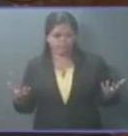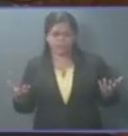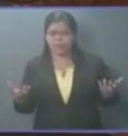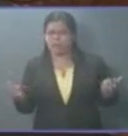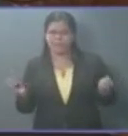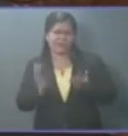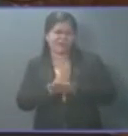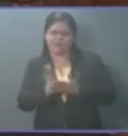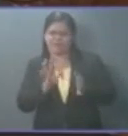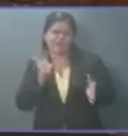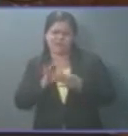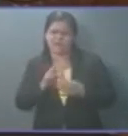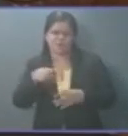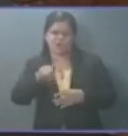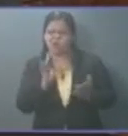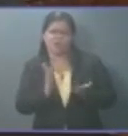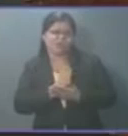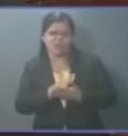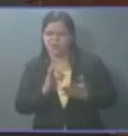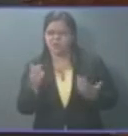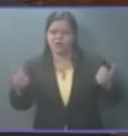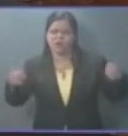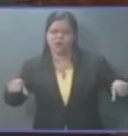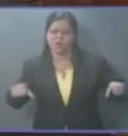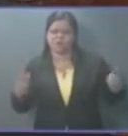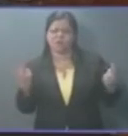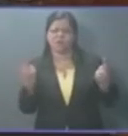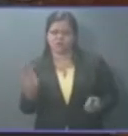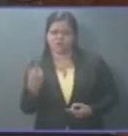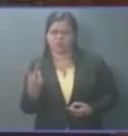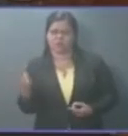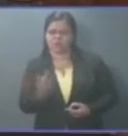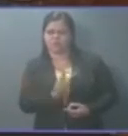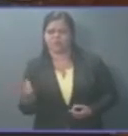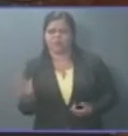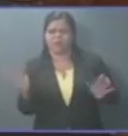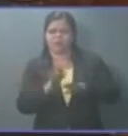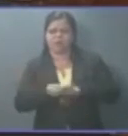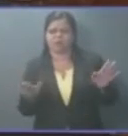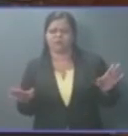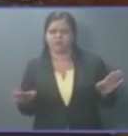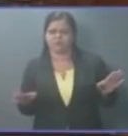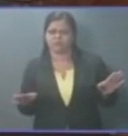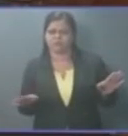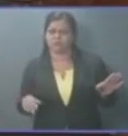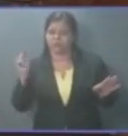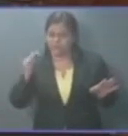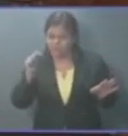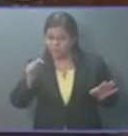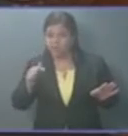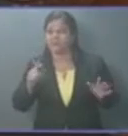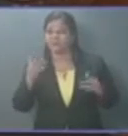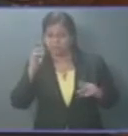ver con esto. Que ese fue un arreglo entre dos. Nada más. Ese es un signo